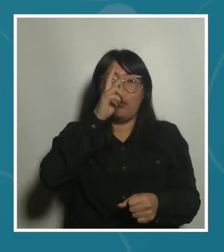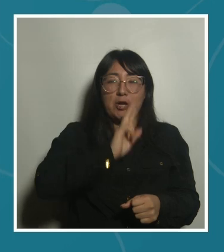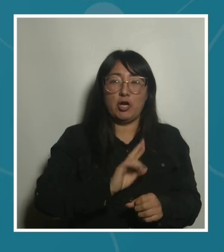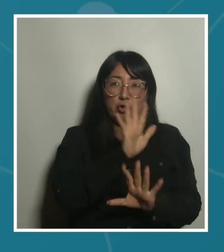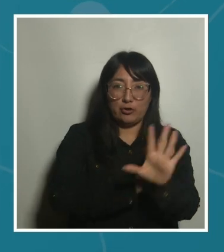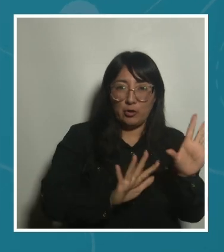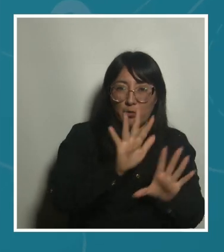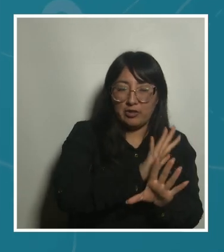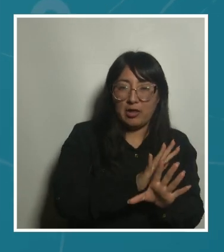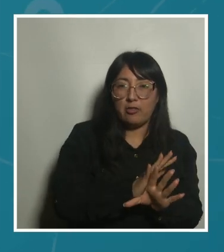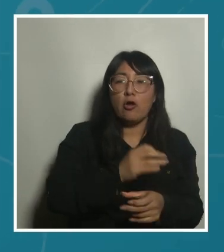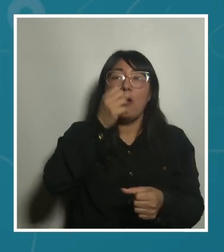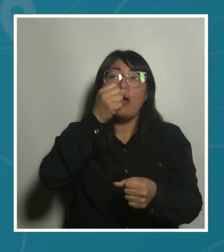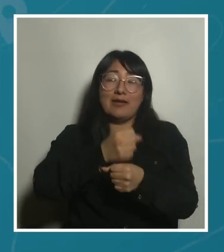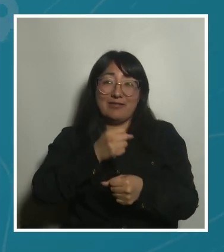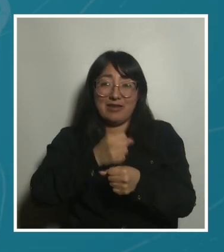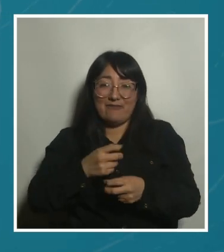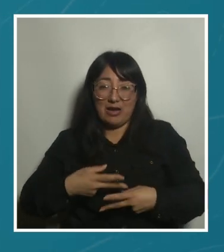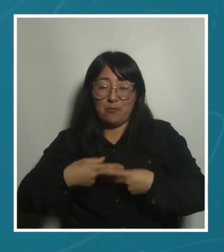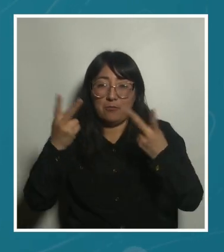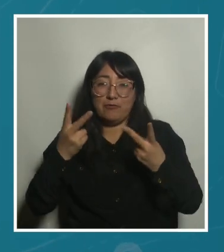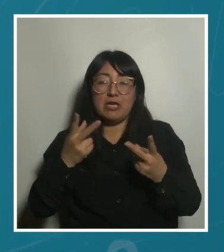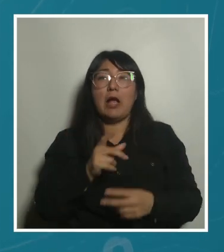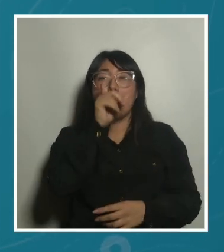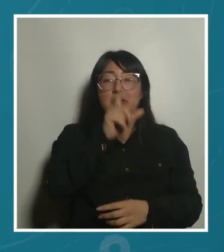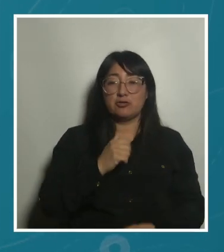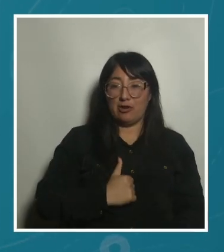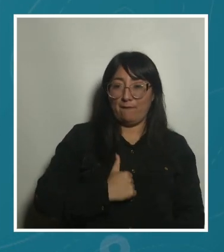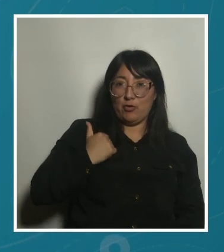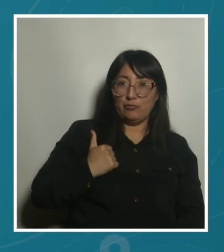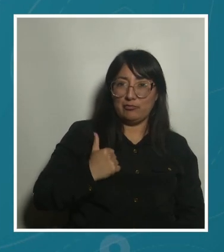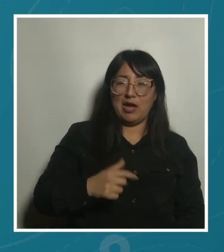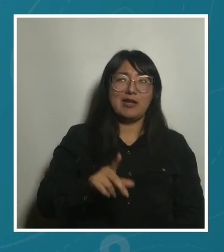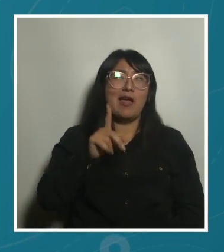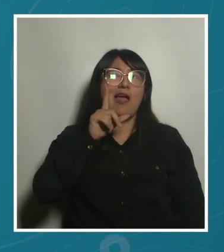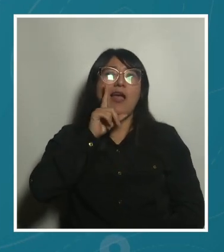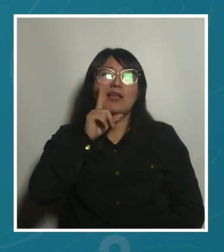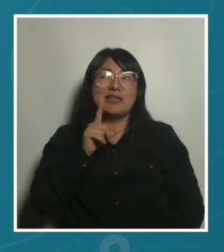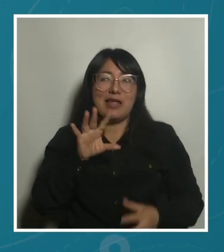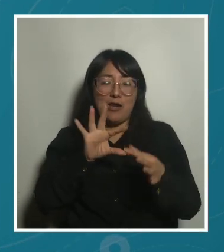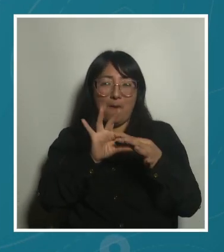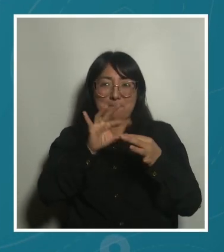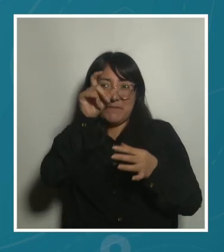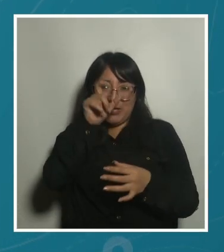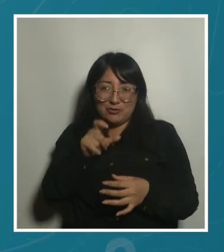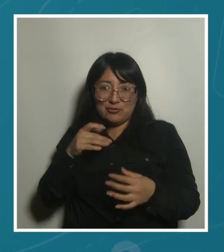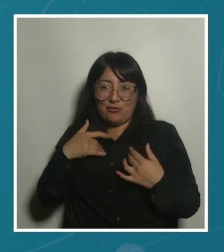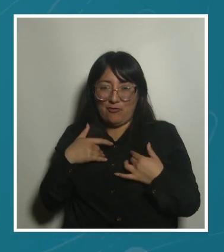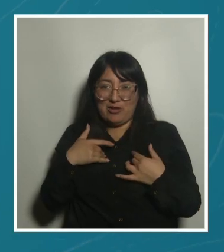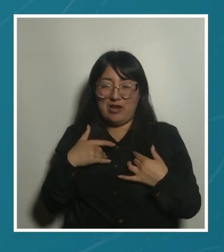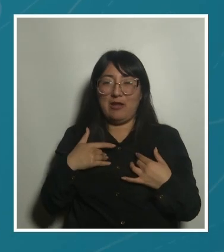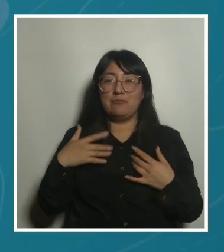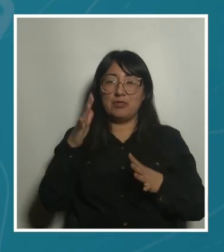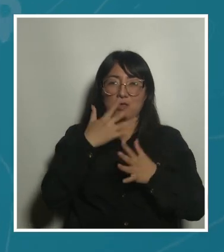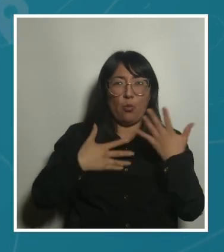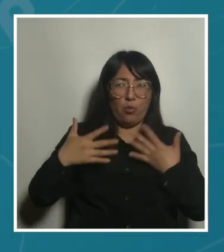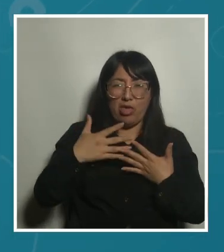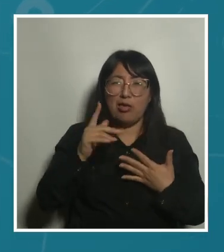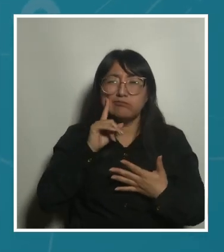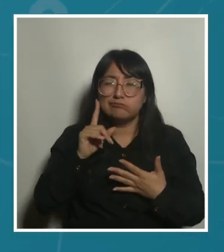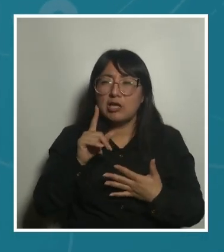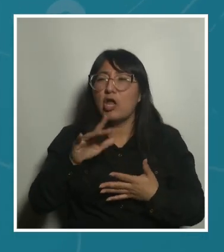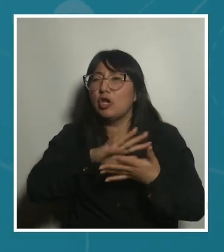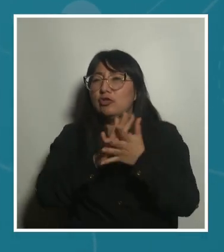trabajadoras del ámbito público, personas voluntarias, quiénes son los sujetos de cuidados. Pues al final es toda la sociedad, pero